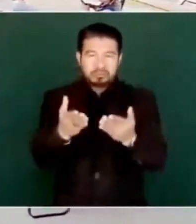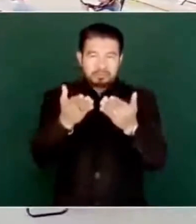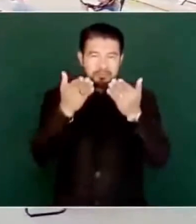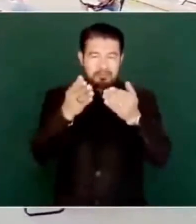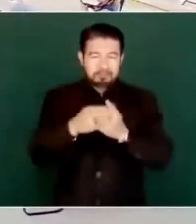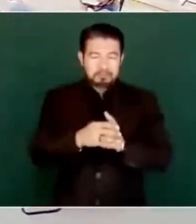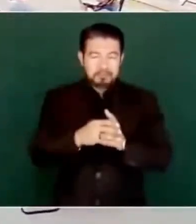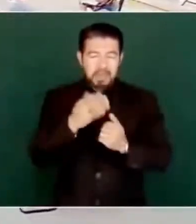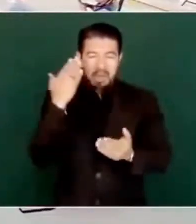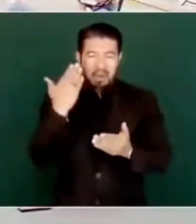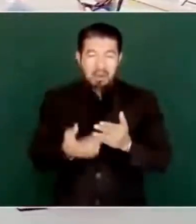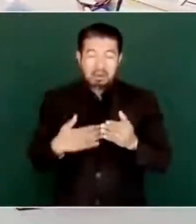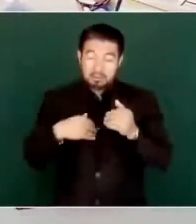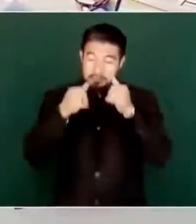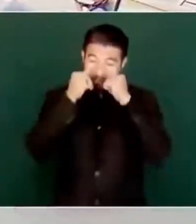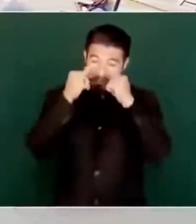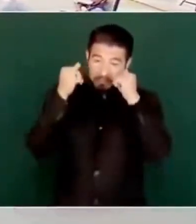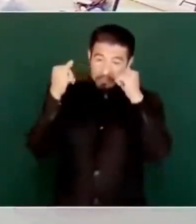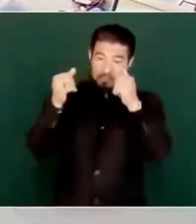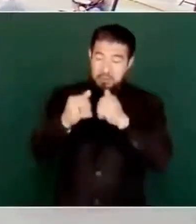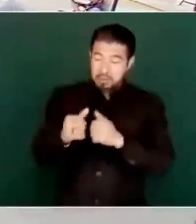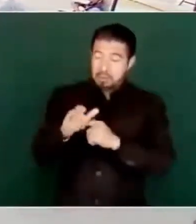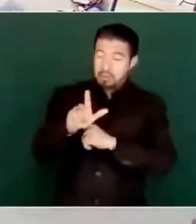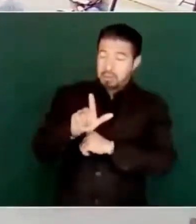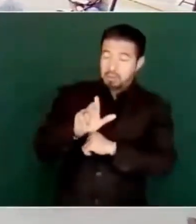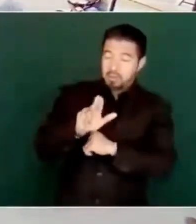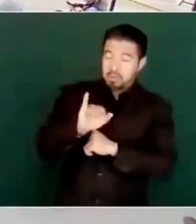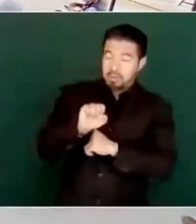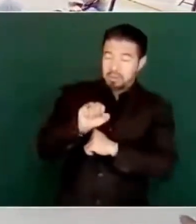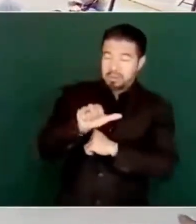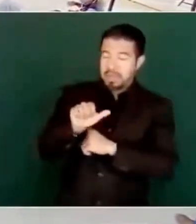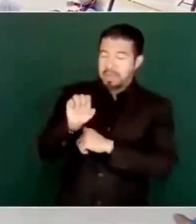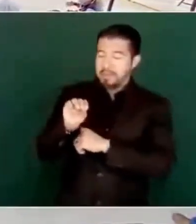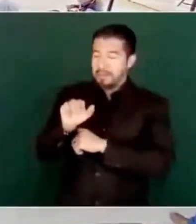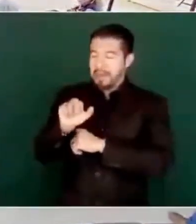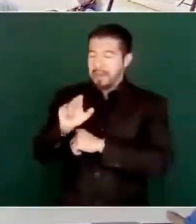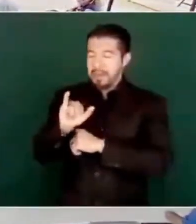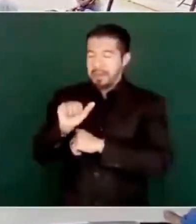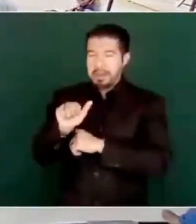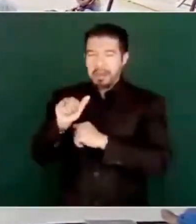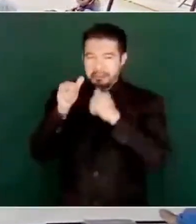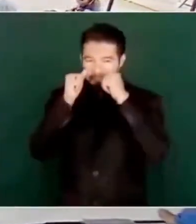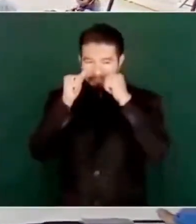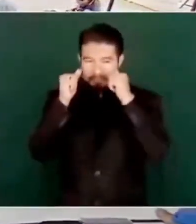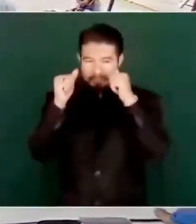escuchar a Luisa María, la secretaria de Gobernación. La secretaria de La secretaria. Gracias